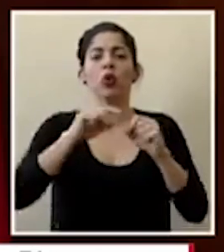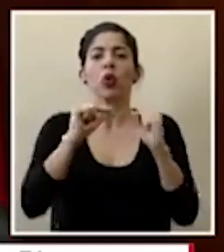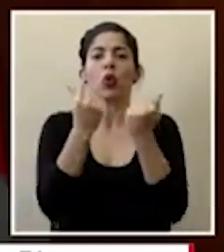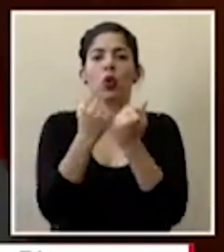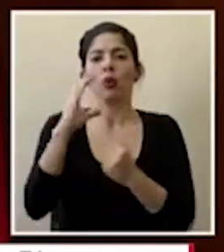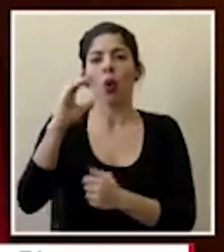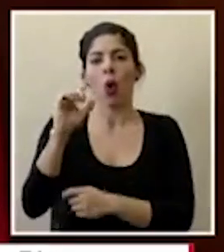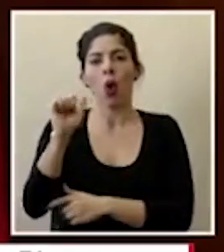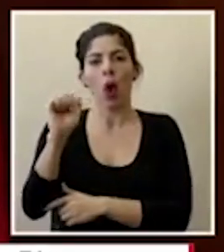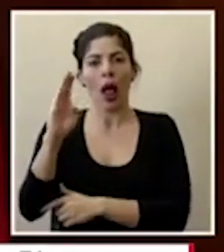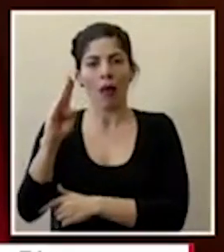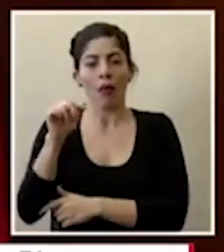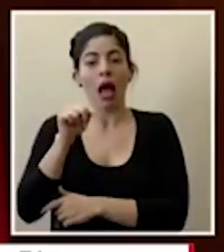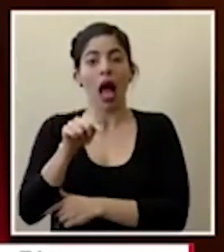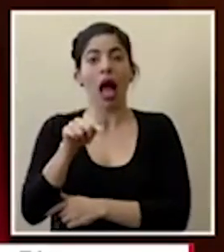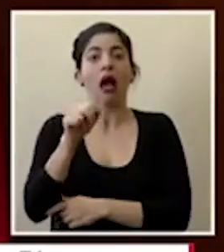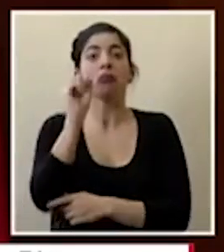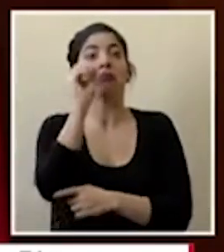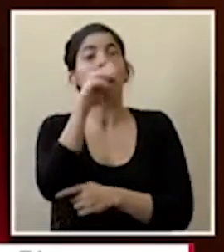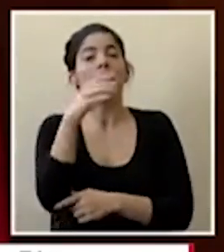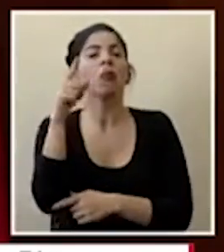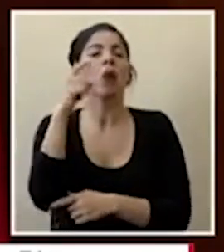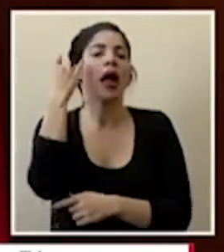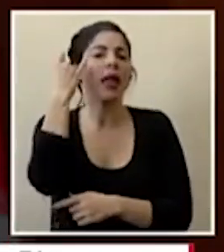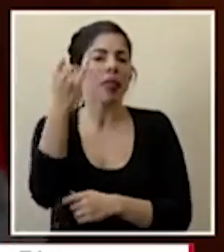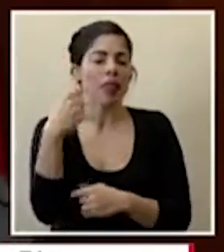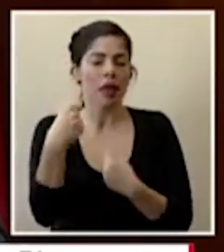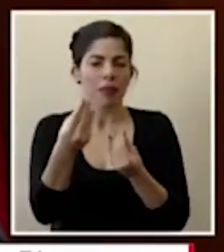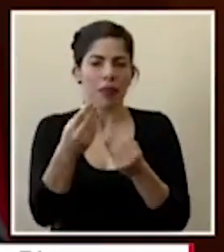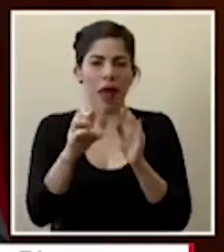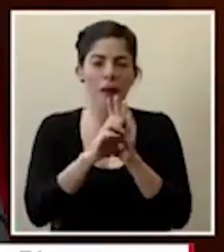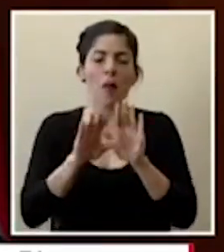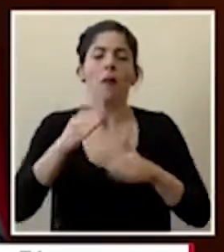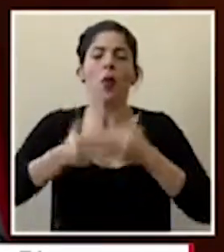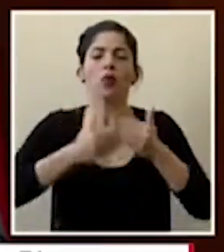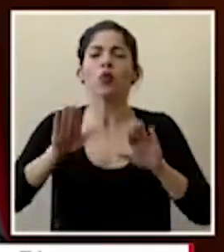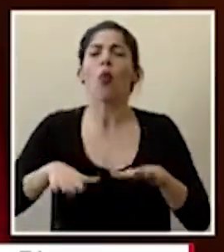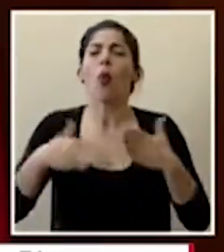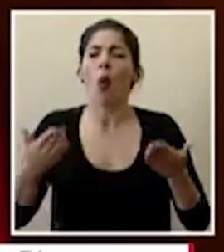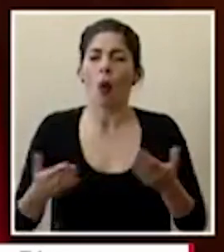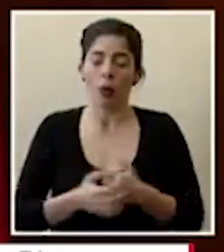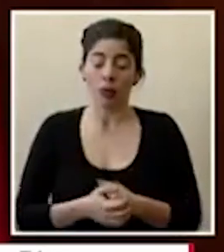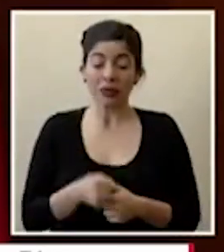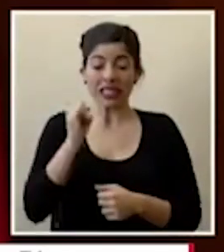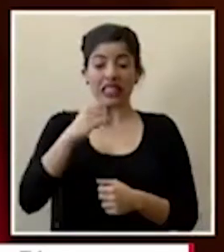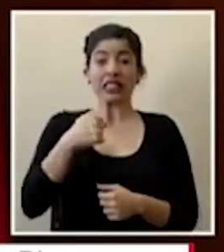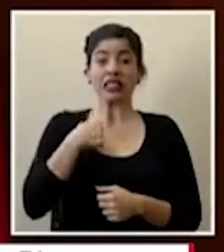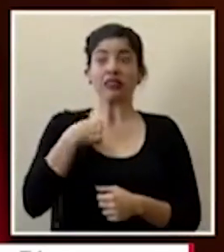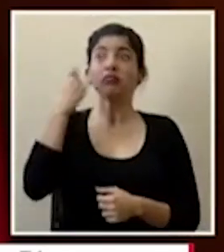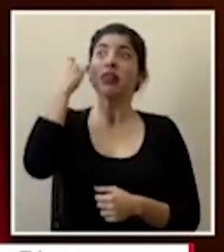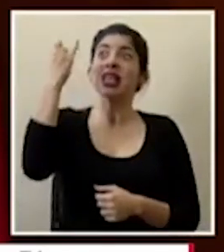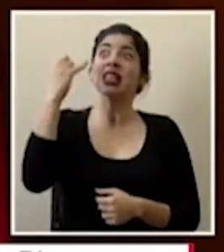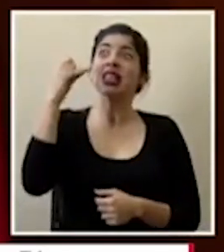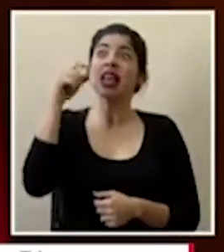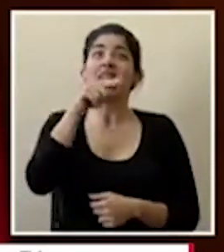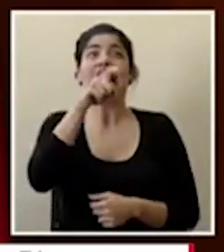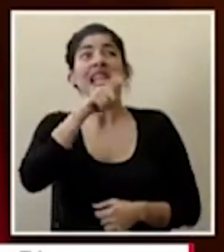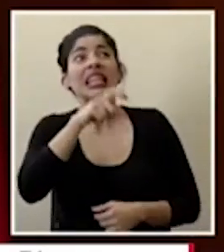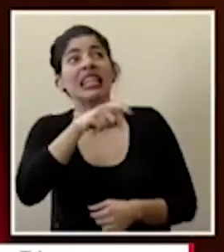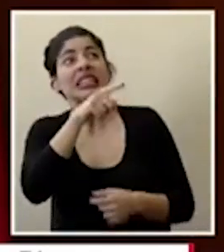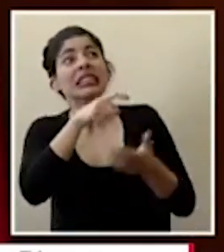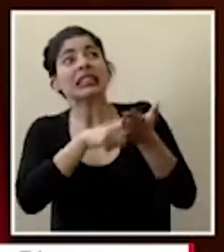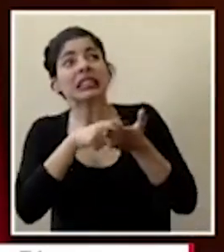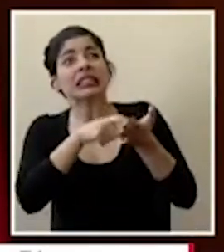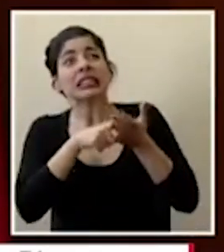colap ahí se está haciendo llega una idea les cuento rápidamente cuál es el proceso cuando hay una idea de una necesidad por una demanda que